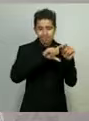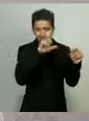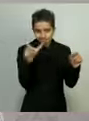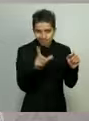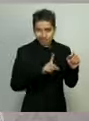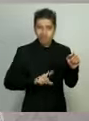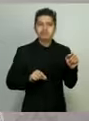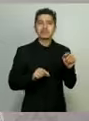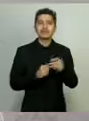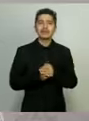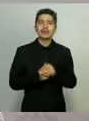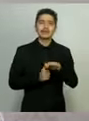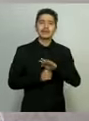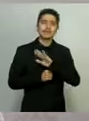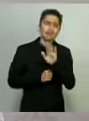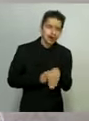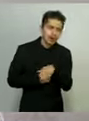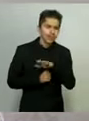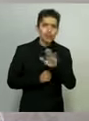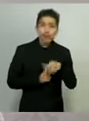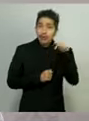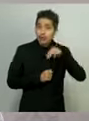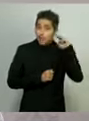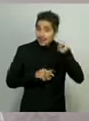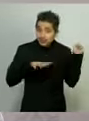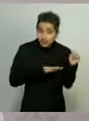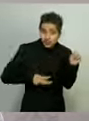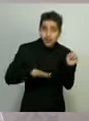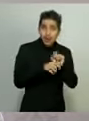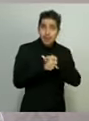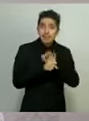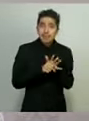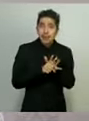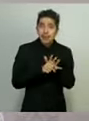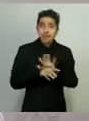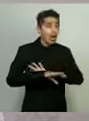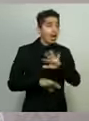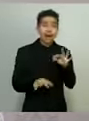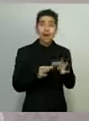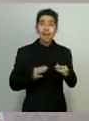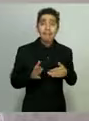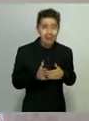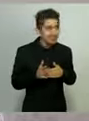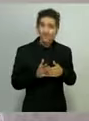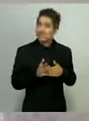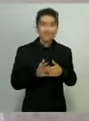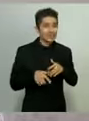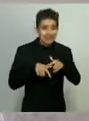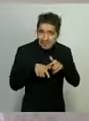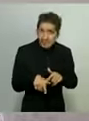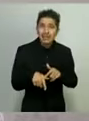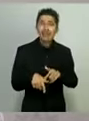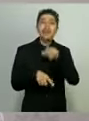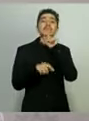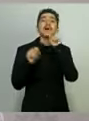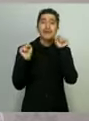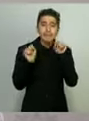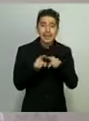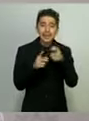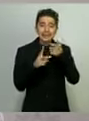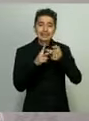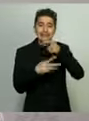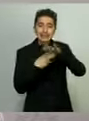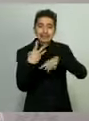Los muertos en Michoacán por COVID no paran y el panorama económico es cada vez más